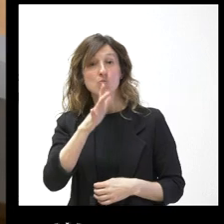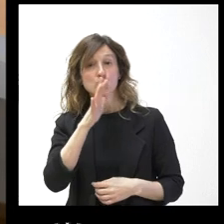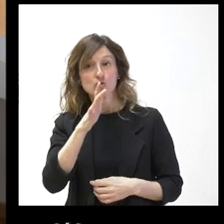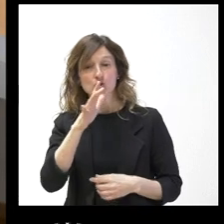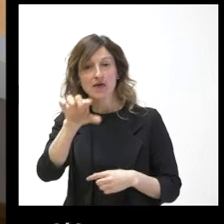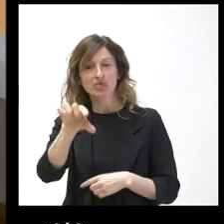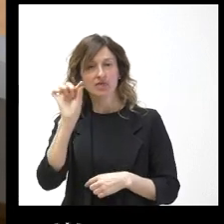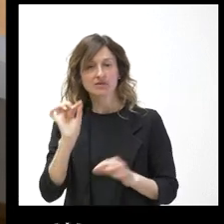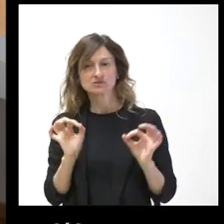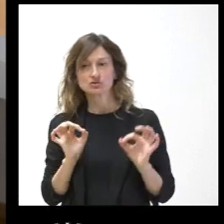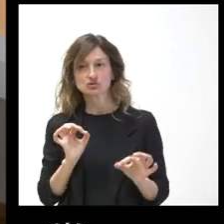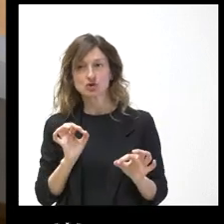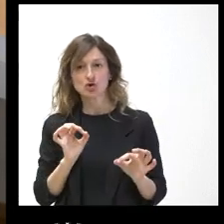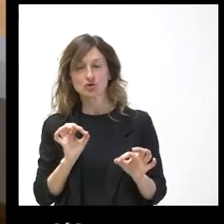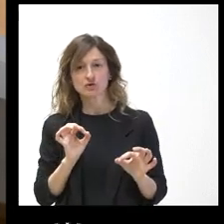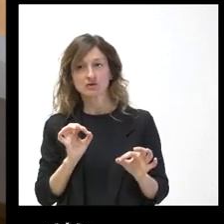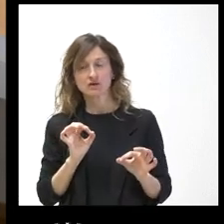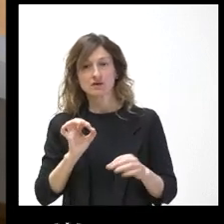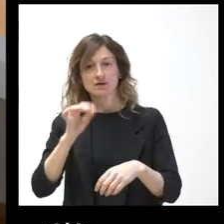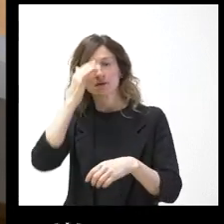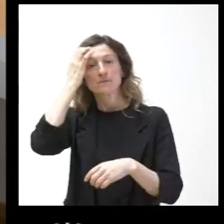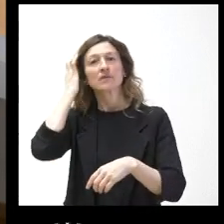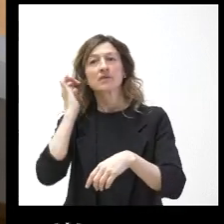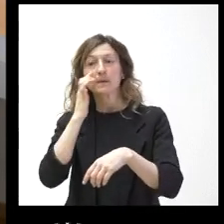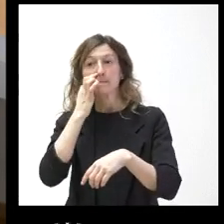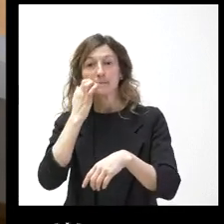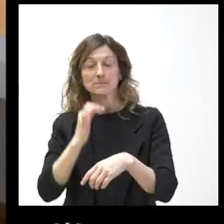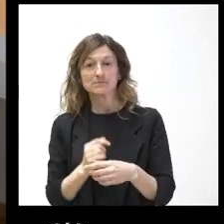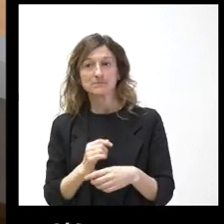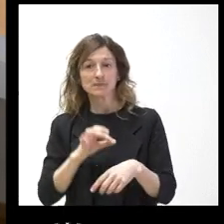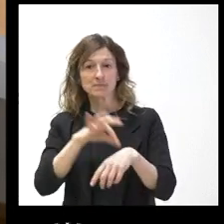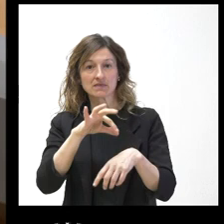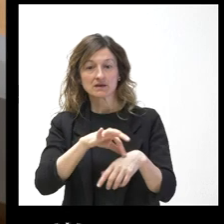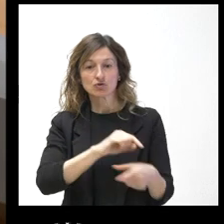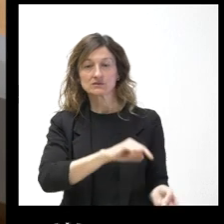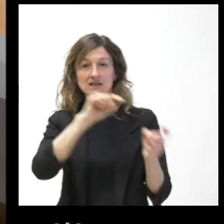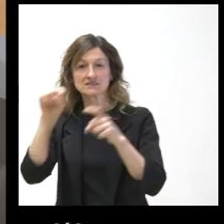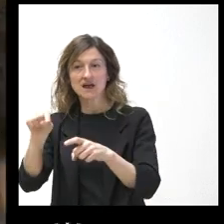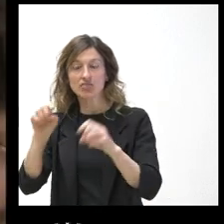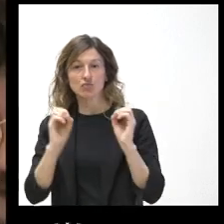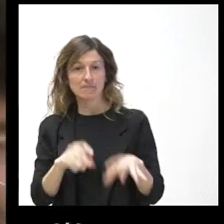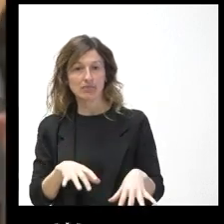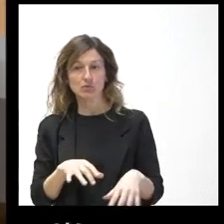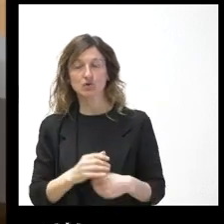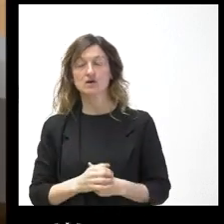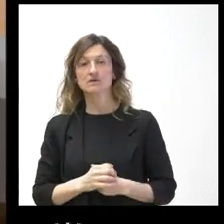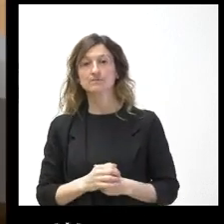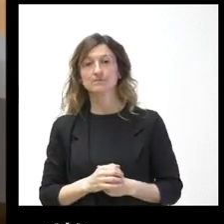decisión de varios facultativos de abandonar, algunos por el concurso de traslados, otros por otros motivos,